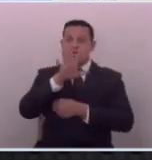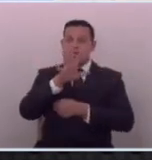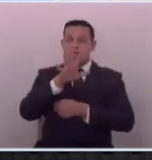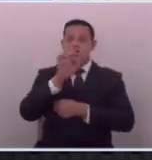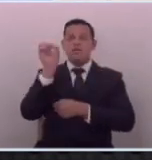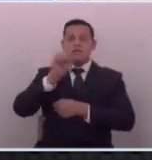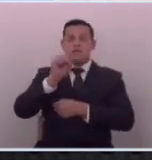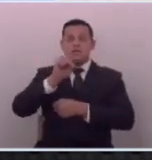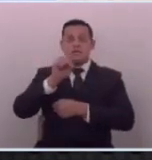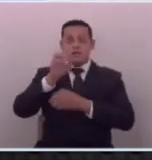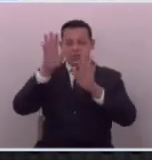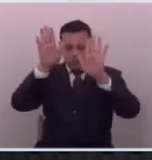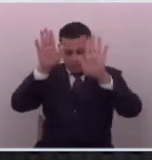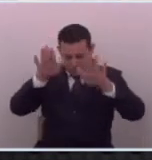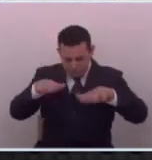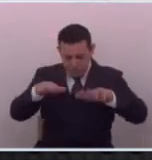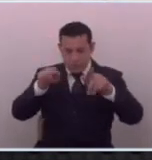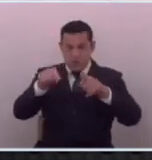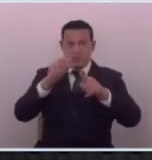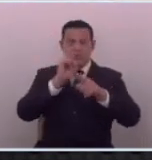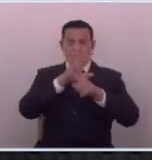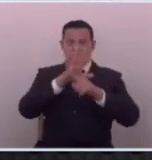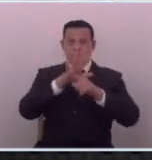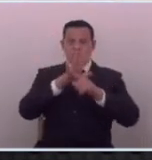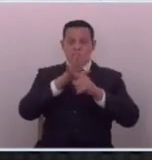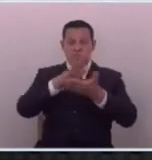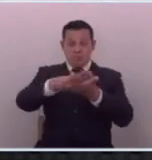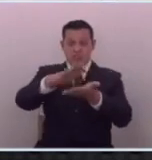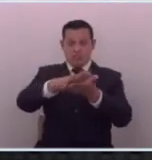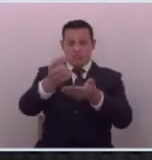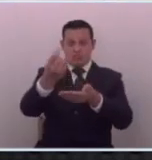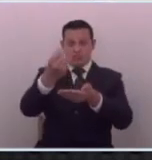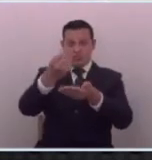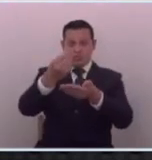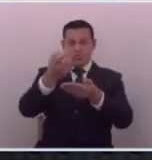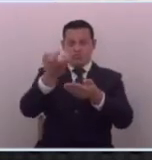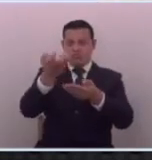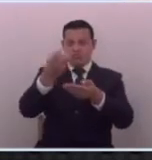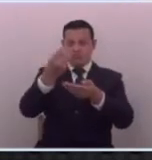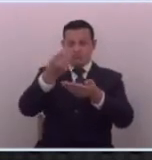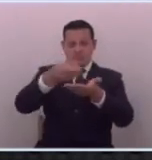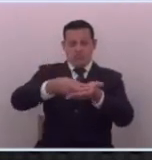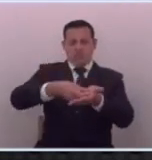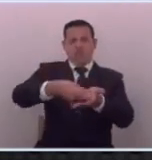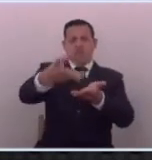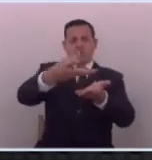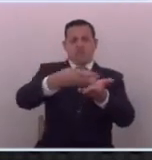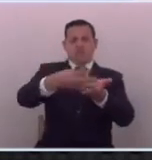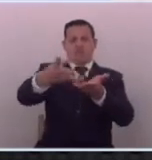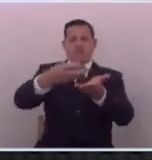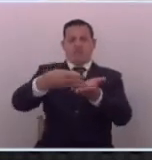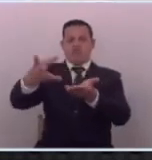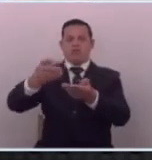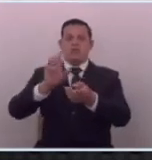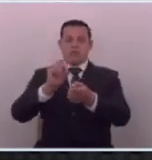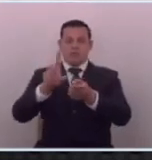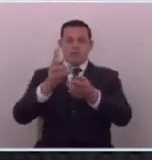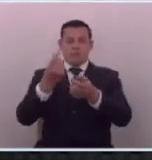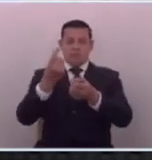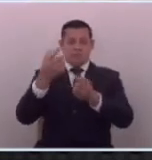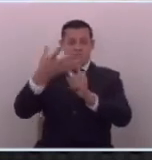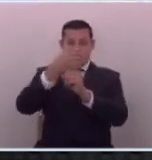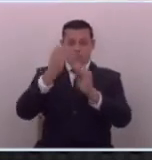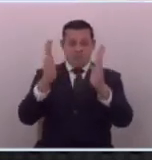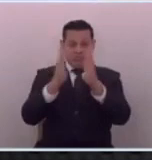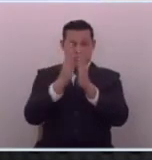sí mi faraón ah porque a le encanta dar el dinero así el chumazo de pisto en efectivo ah pues con el chumazo de